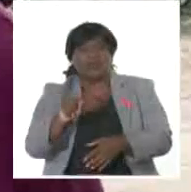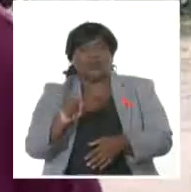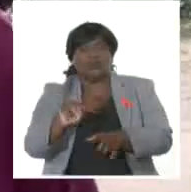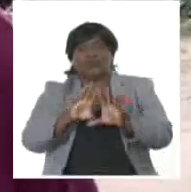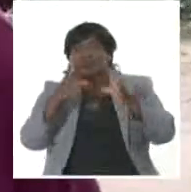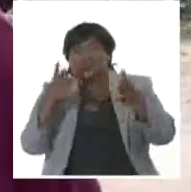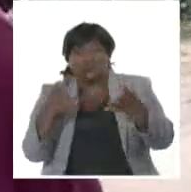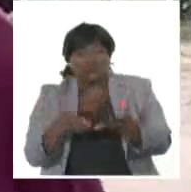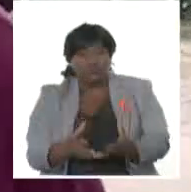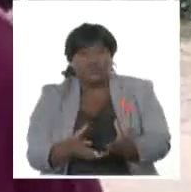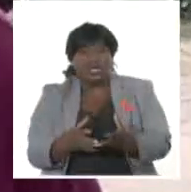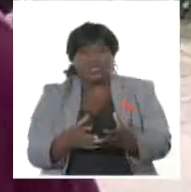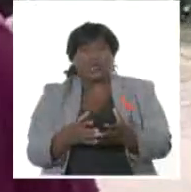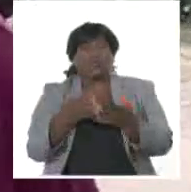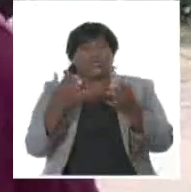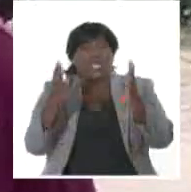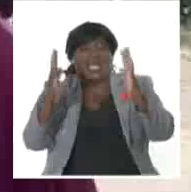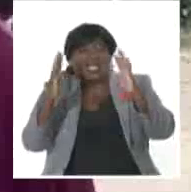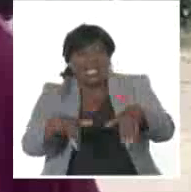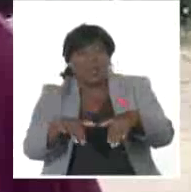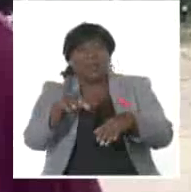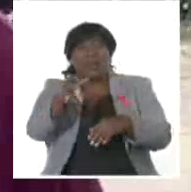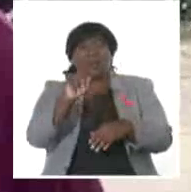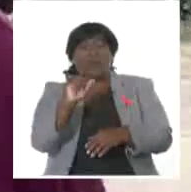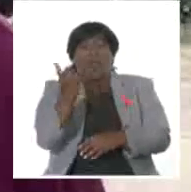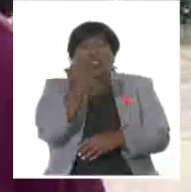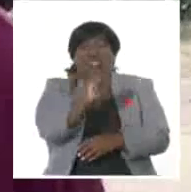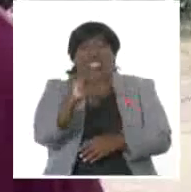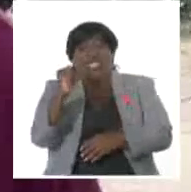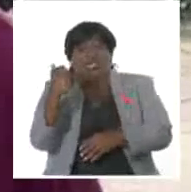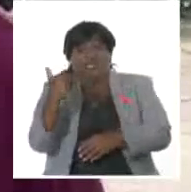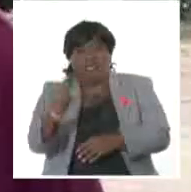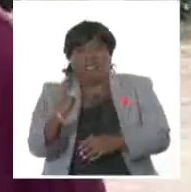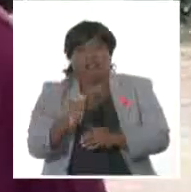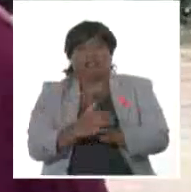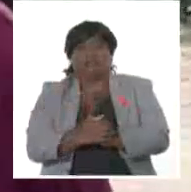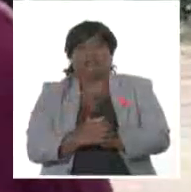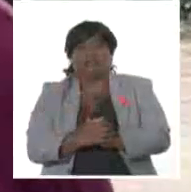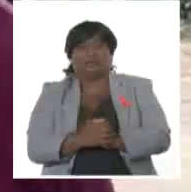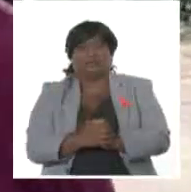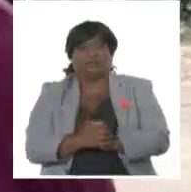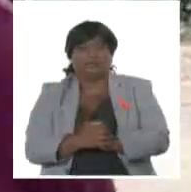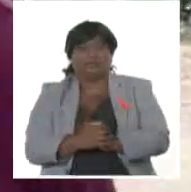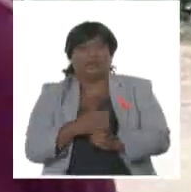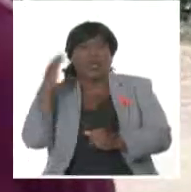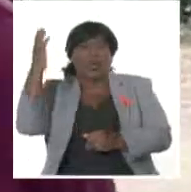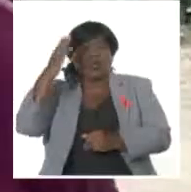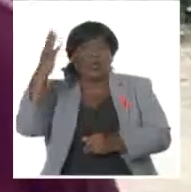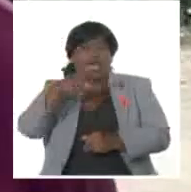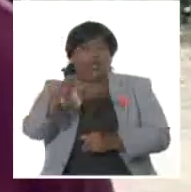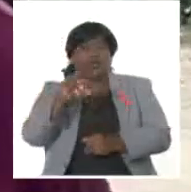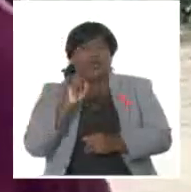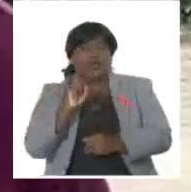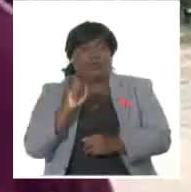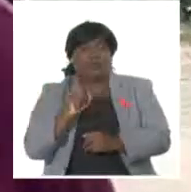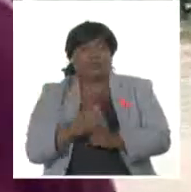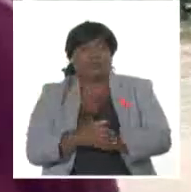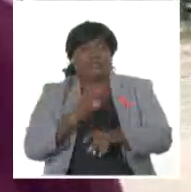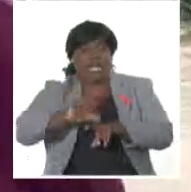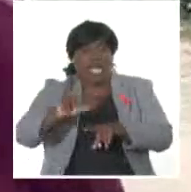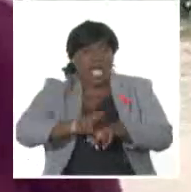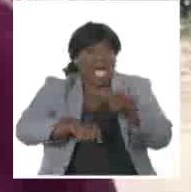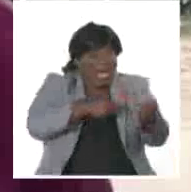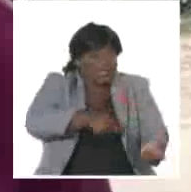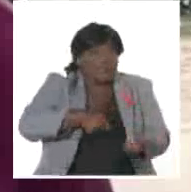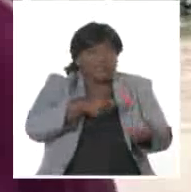y derrumbes totales nuevos, 10 también en este nuevo huracán. La agricultura también sufrió